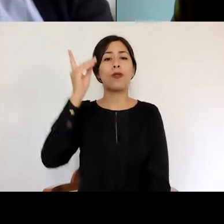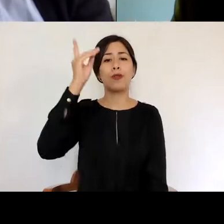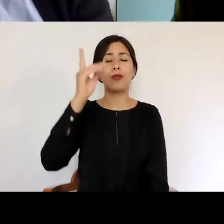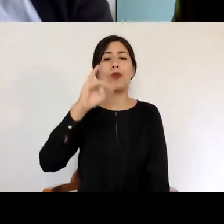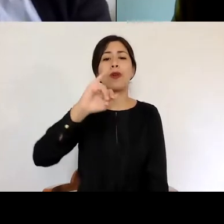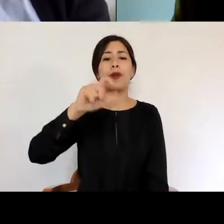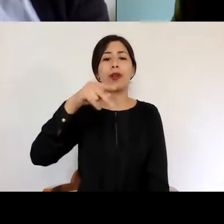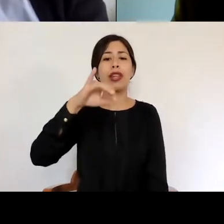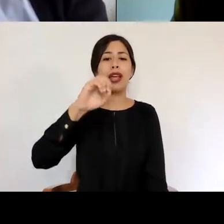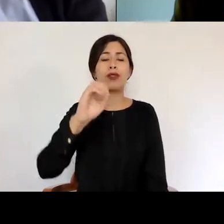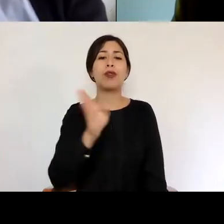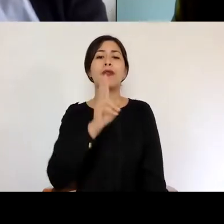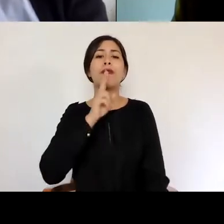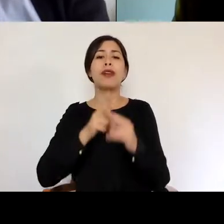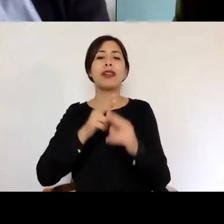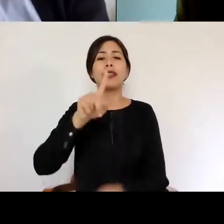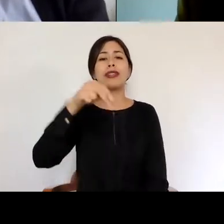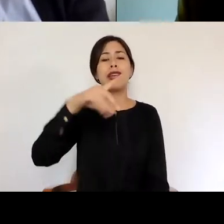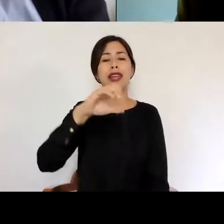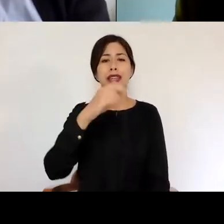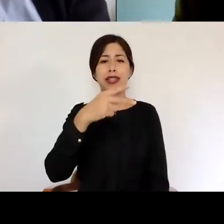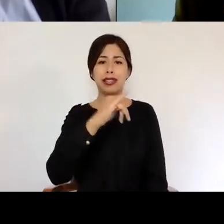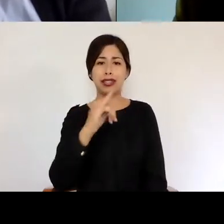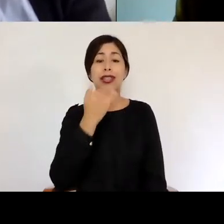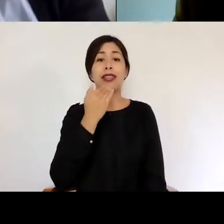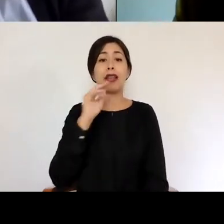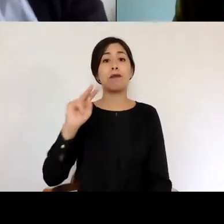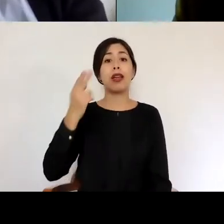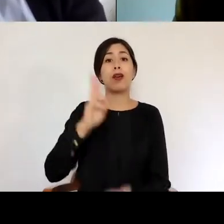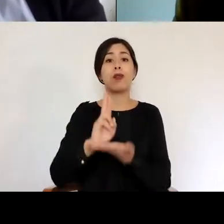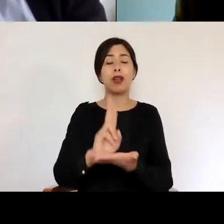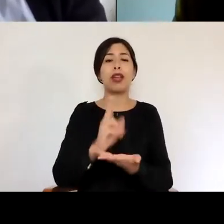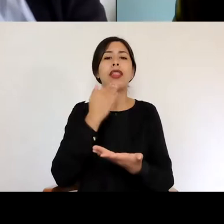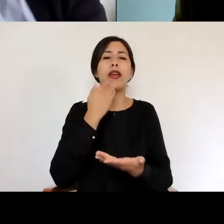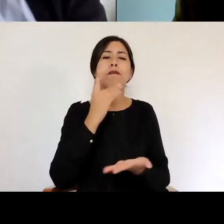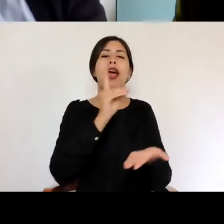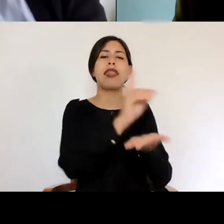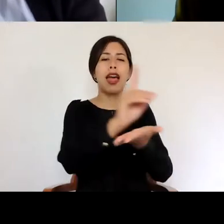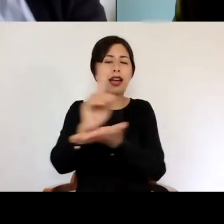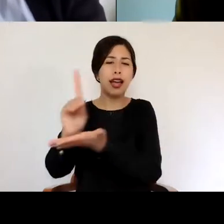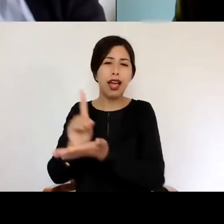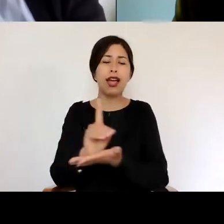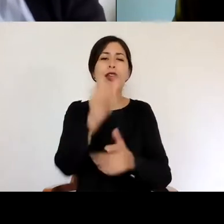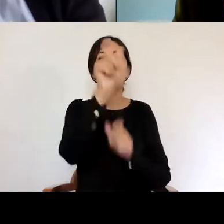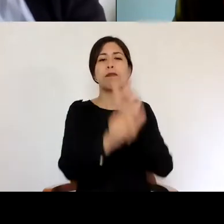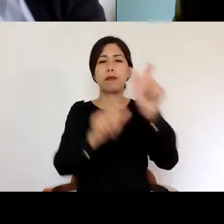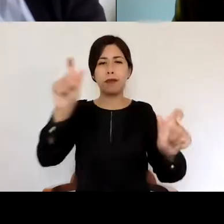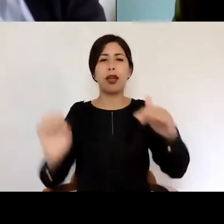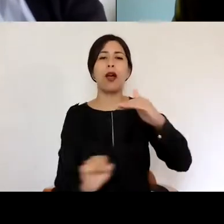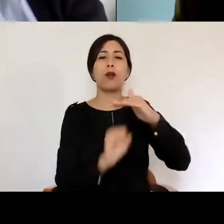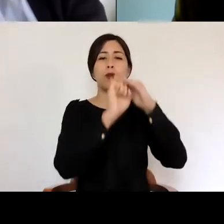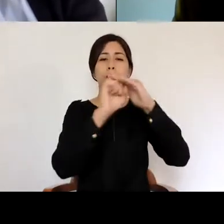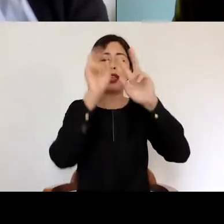universidad, el profesor Guillermo Marchal, y también a los decanos y decanas y autoridades universitarias, investigadores y